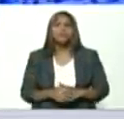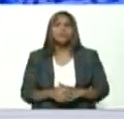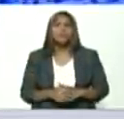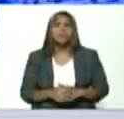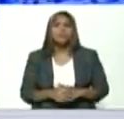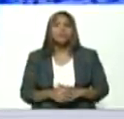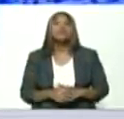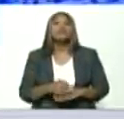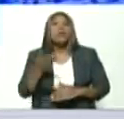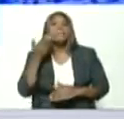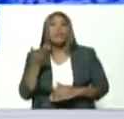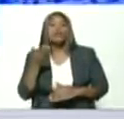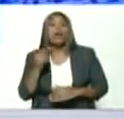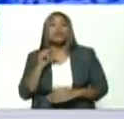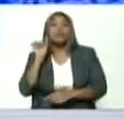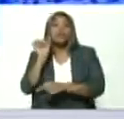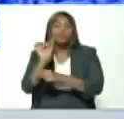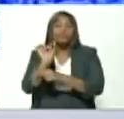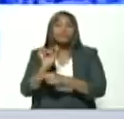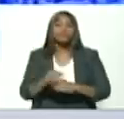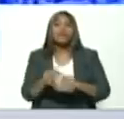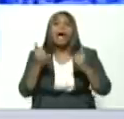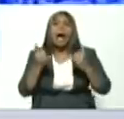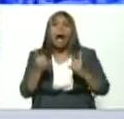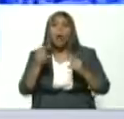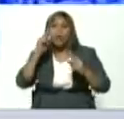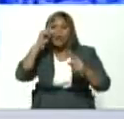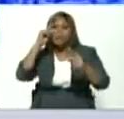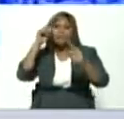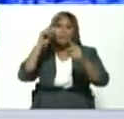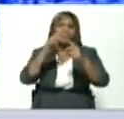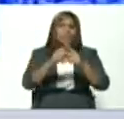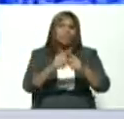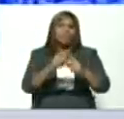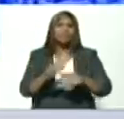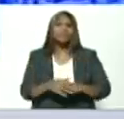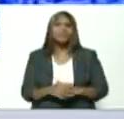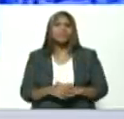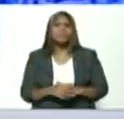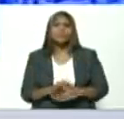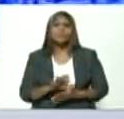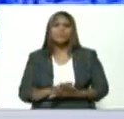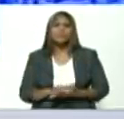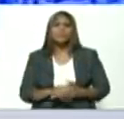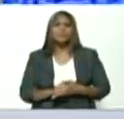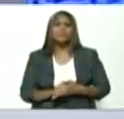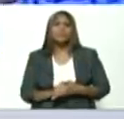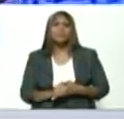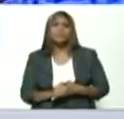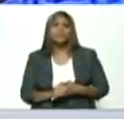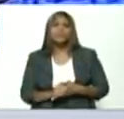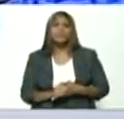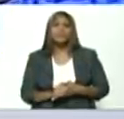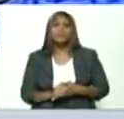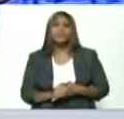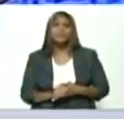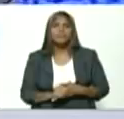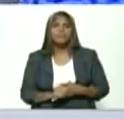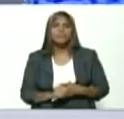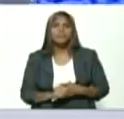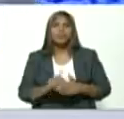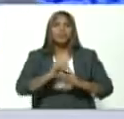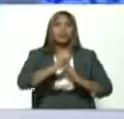el comentario ahora vamos a concentrarnos ahora concentrarnos compañeros compañeras